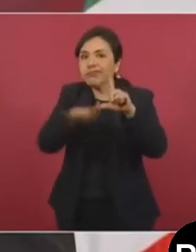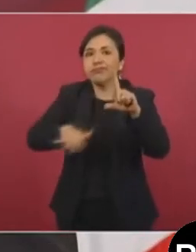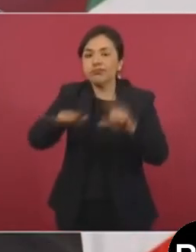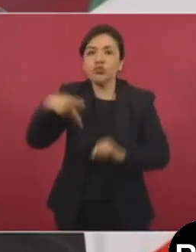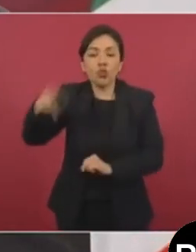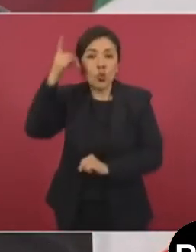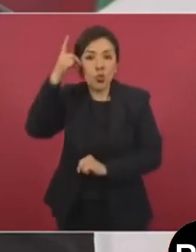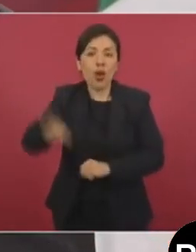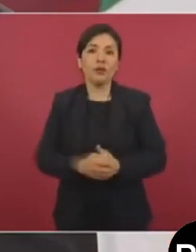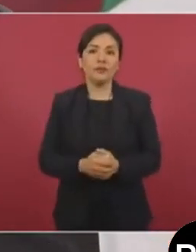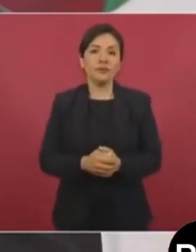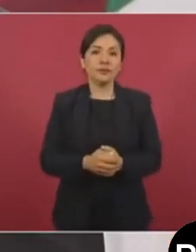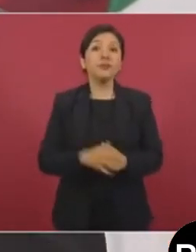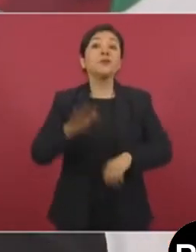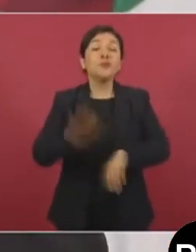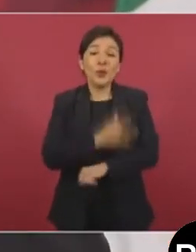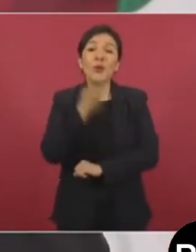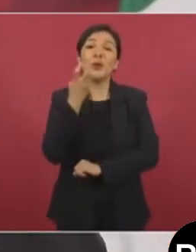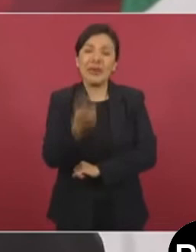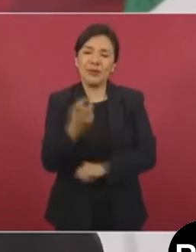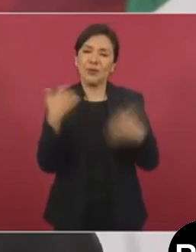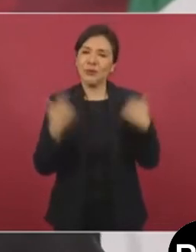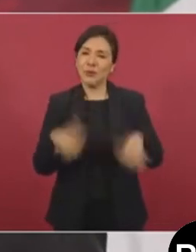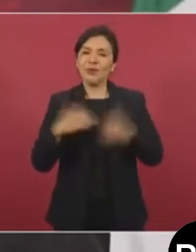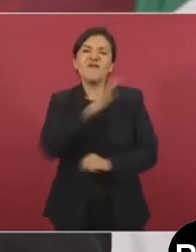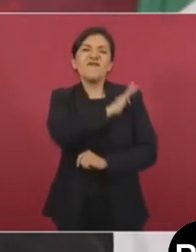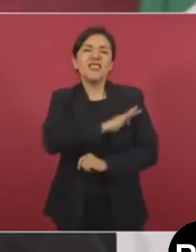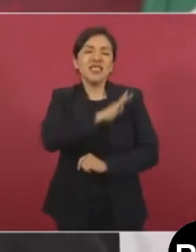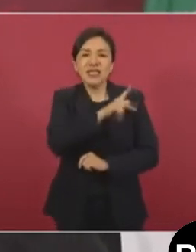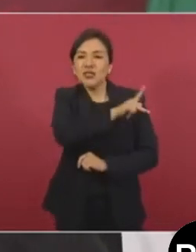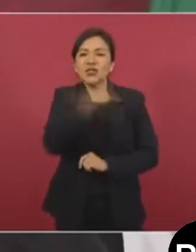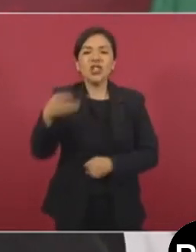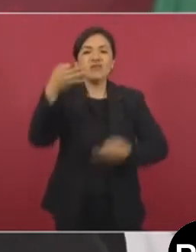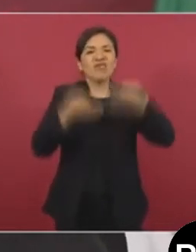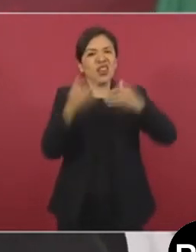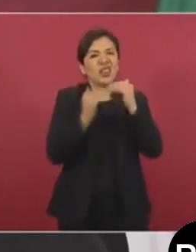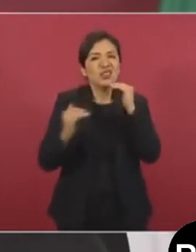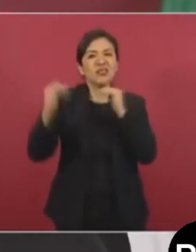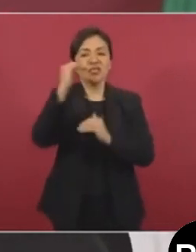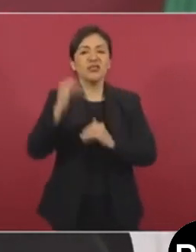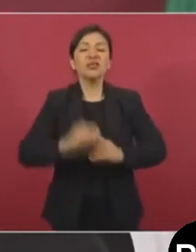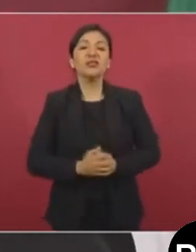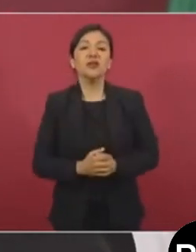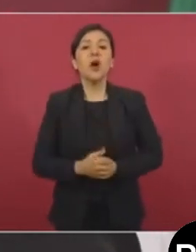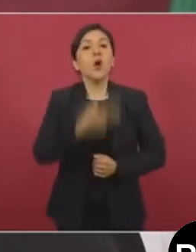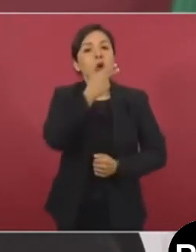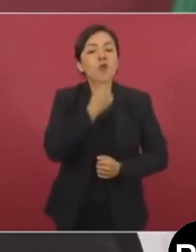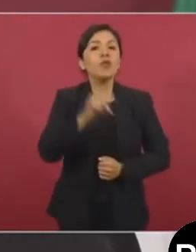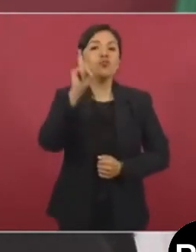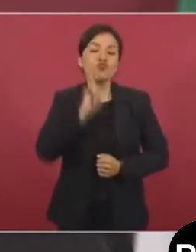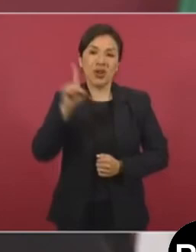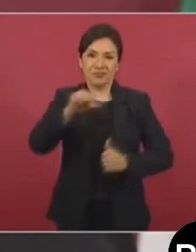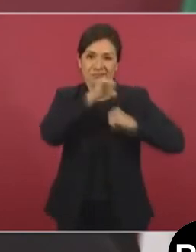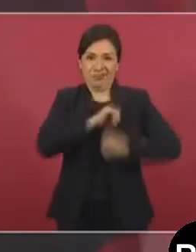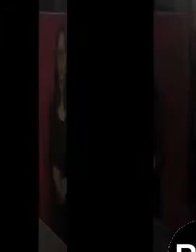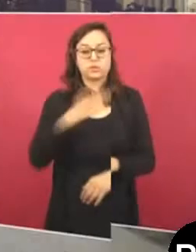por eso felicitaciones a los ministros ministras de la Suprema